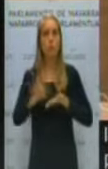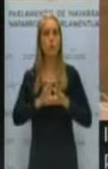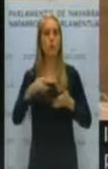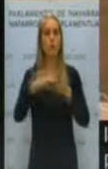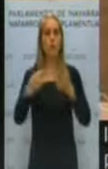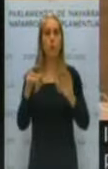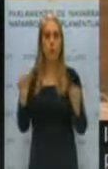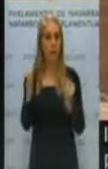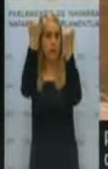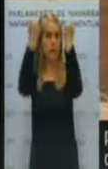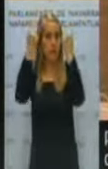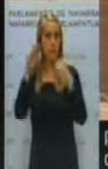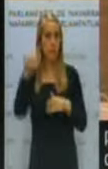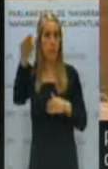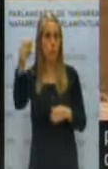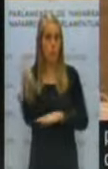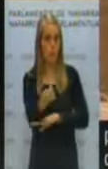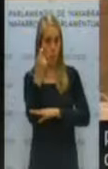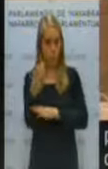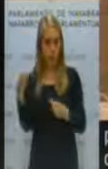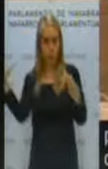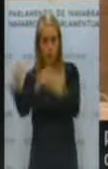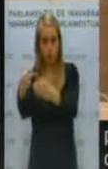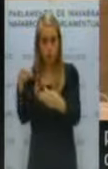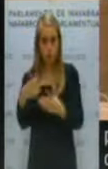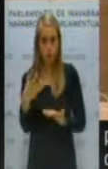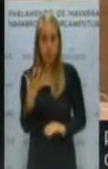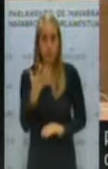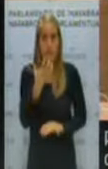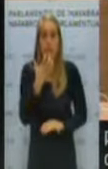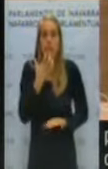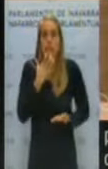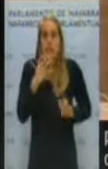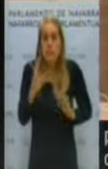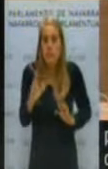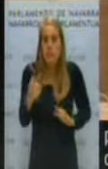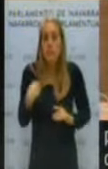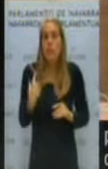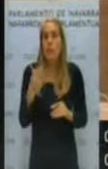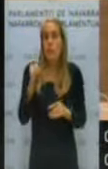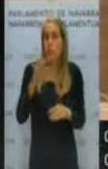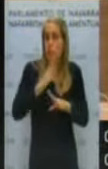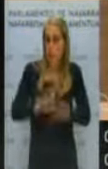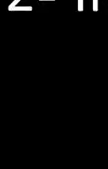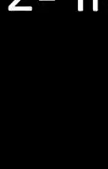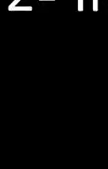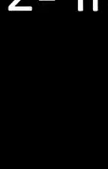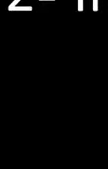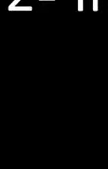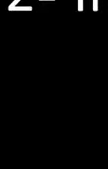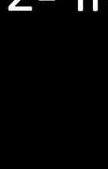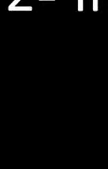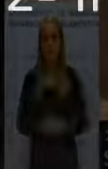rescate de montaña en bomberos y si contamos con efectivos suficientes para poder ponerlo en marcha. gracias.